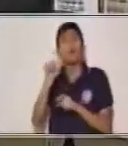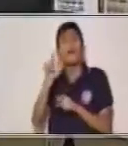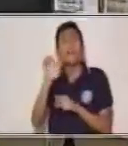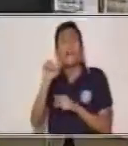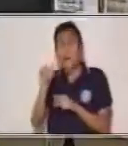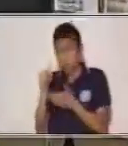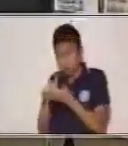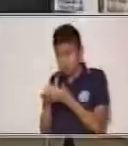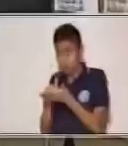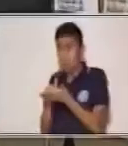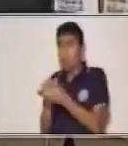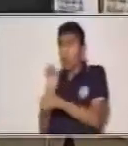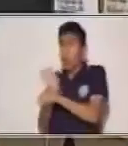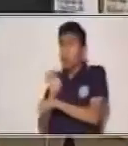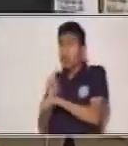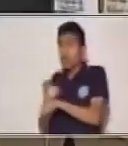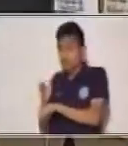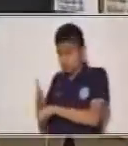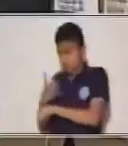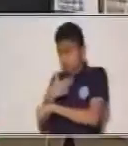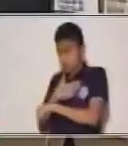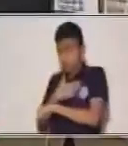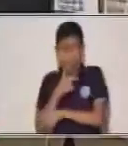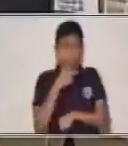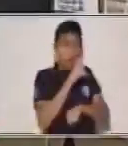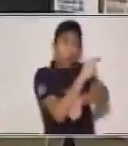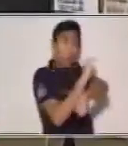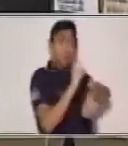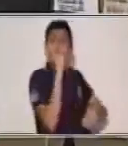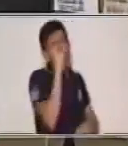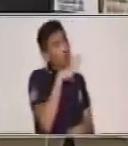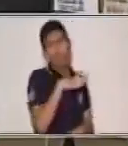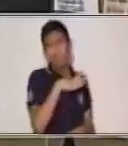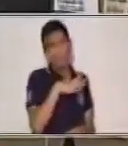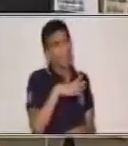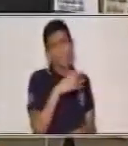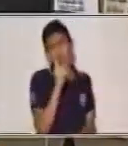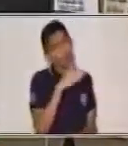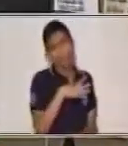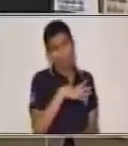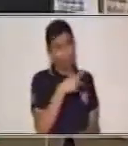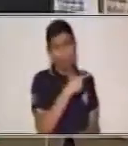del cuento y de la fábula. Observa acá, mi amigo.